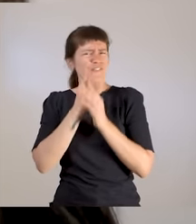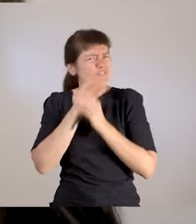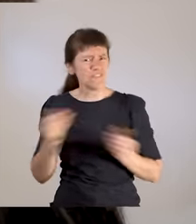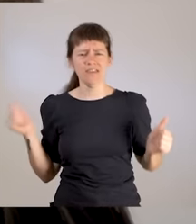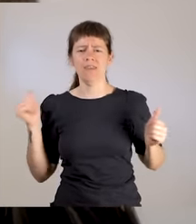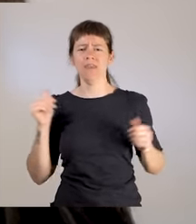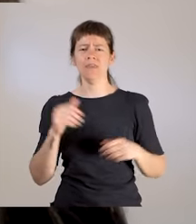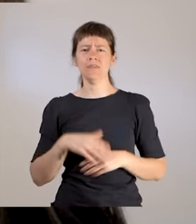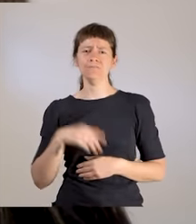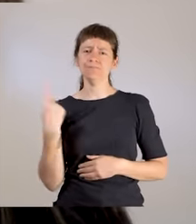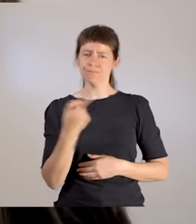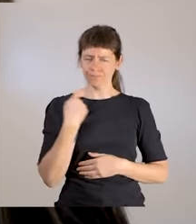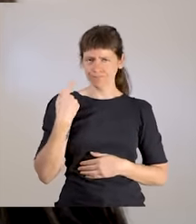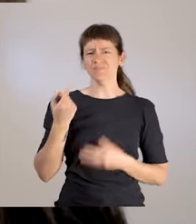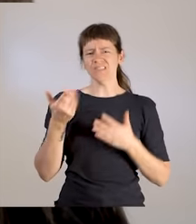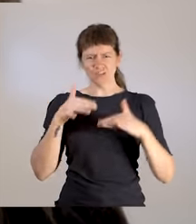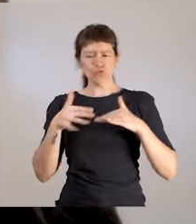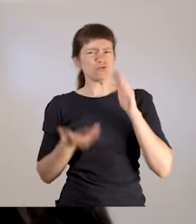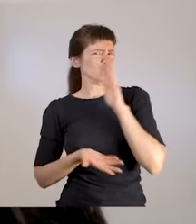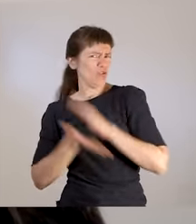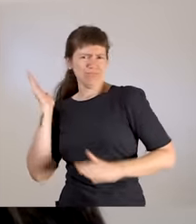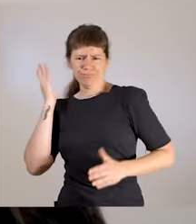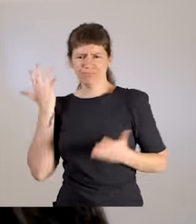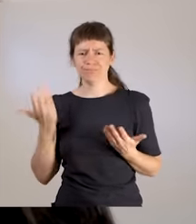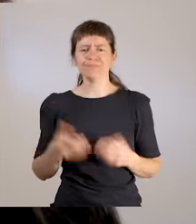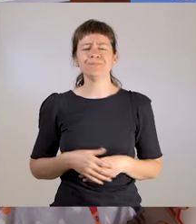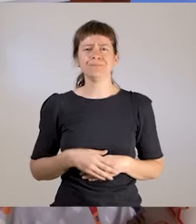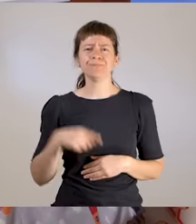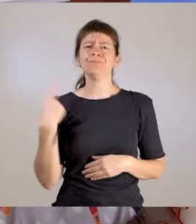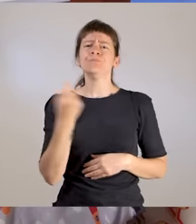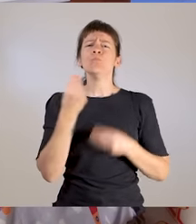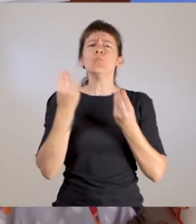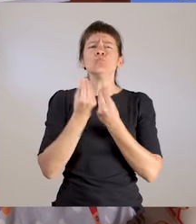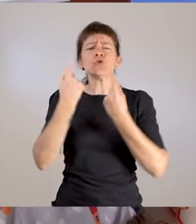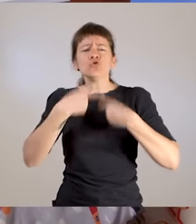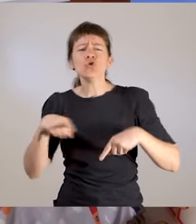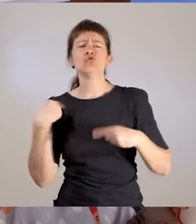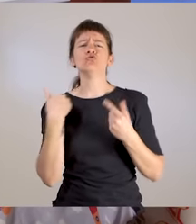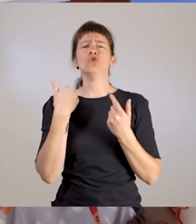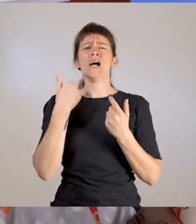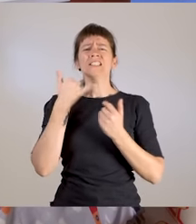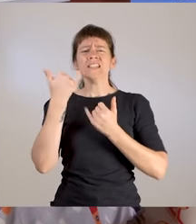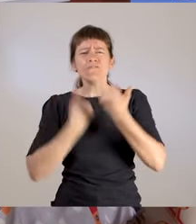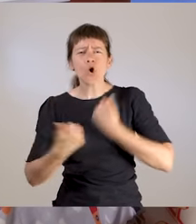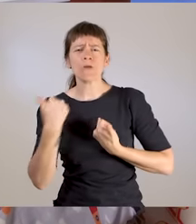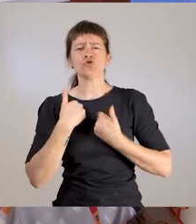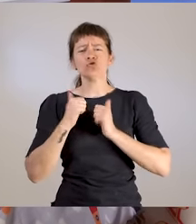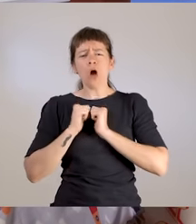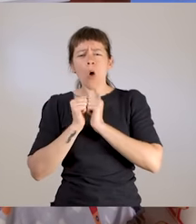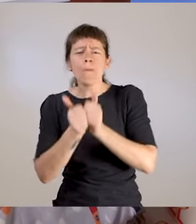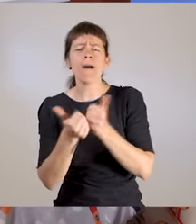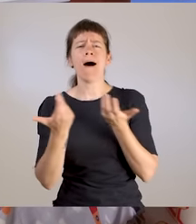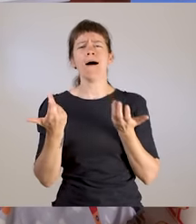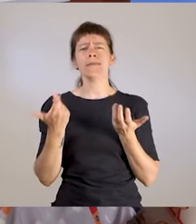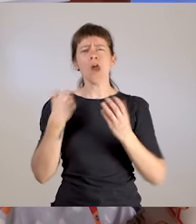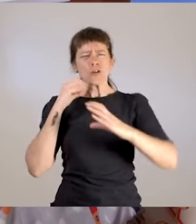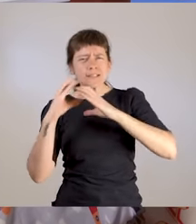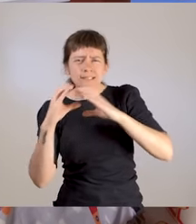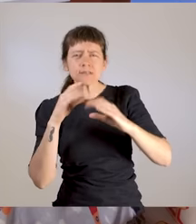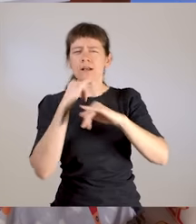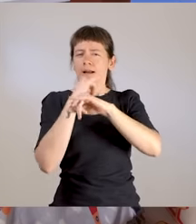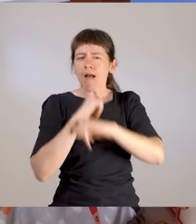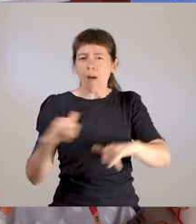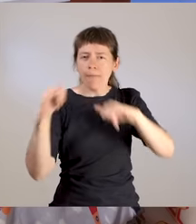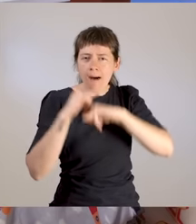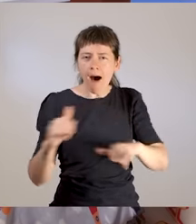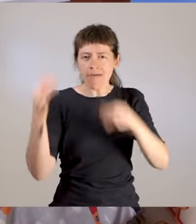Con muchas herramientas, acompañamiento con un Estado presente, con mucha comunicación. Por suerte estamos haciendo esta campaña y necesitamos muchas